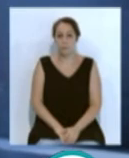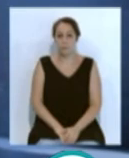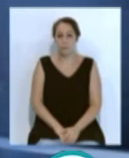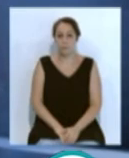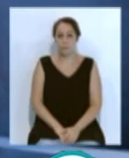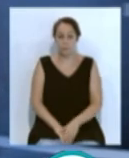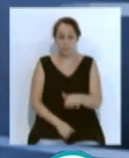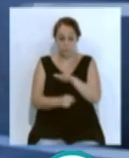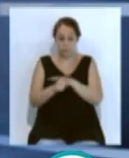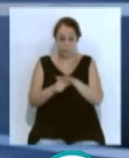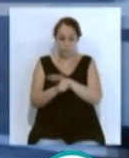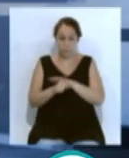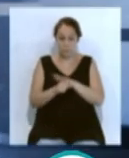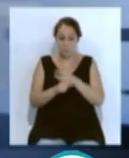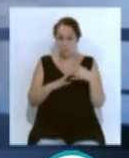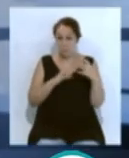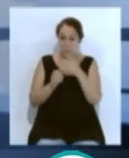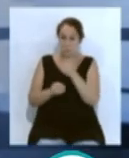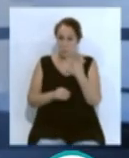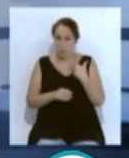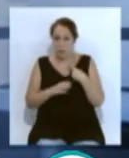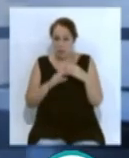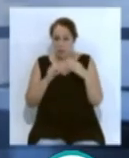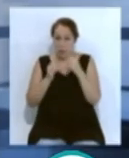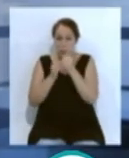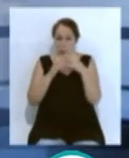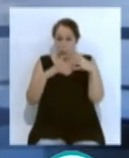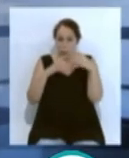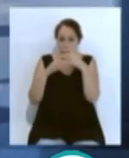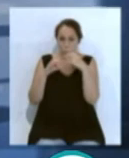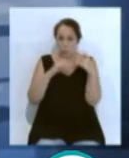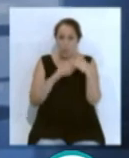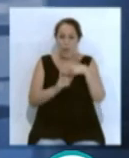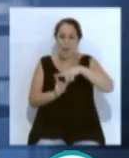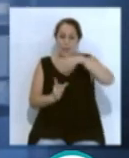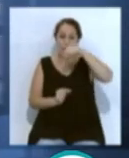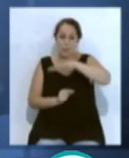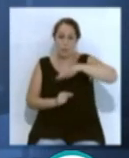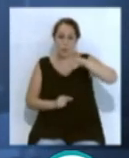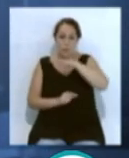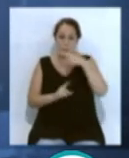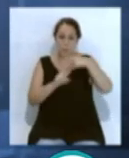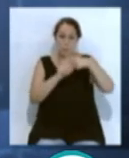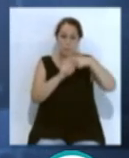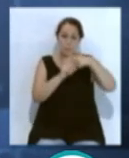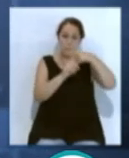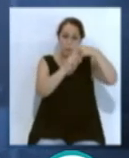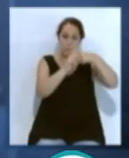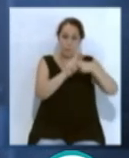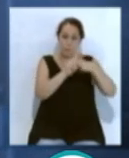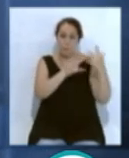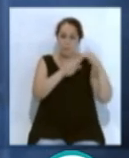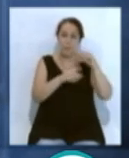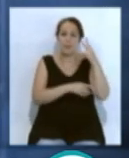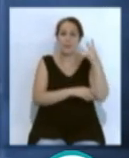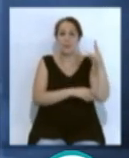Para la provincia se espera poca nubosidad con nieblas en el estrecho. Las temperaturas en descenso, que marcarán entre los